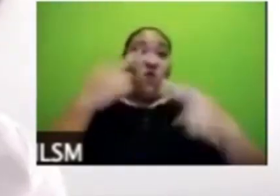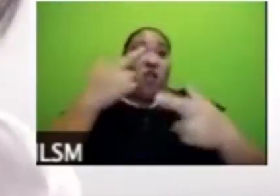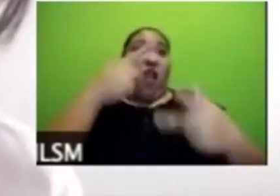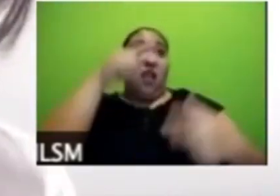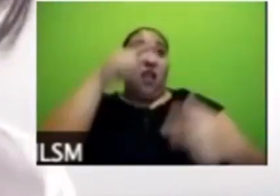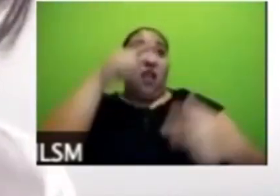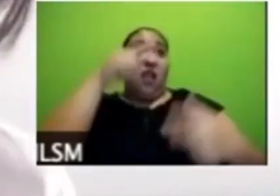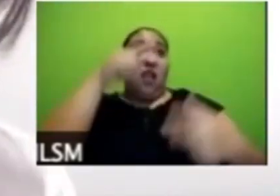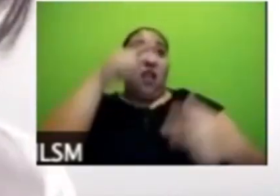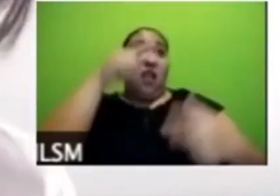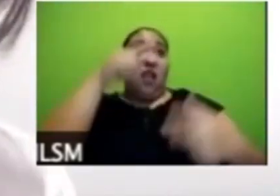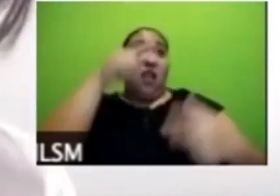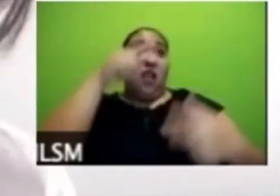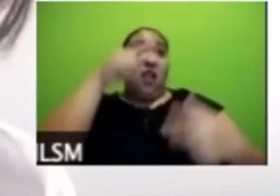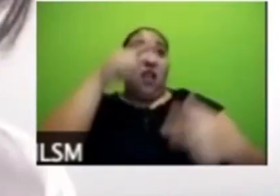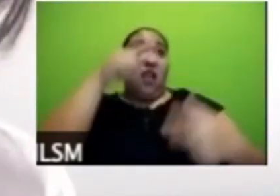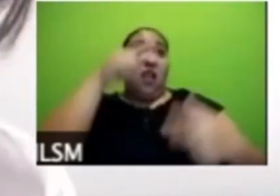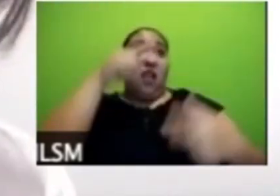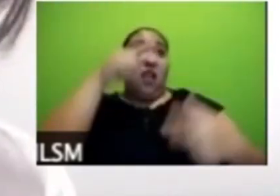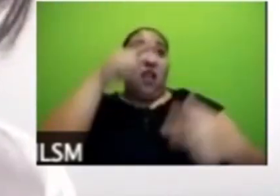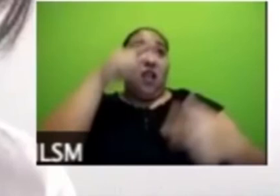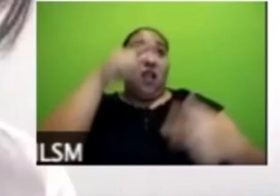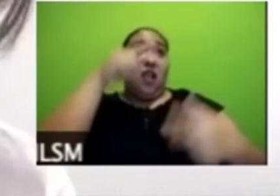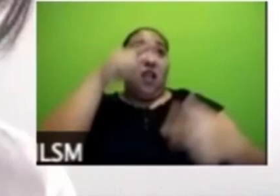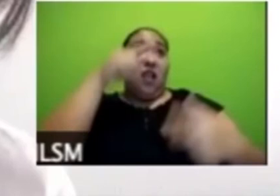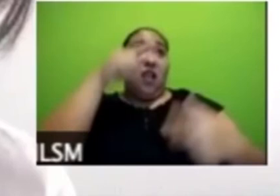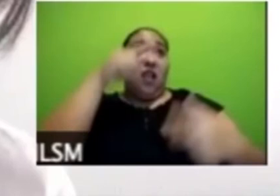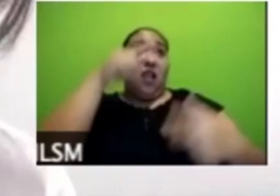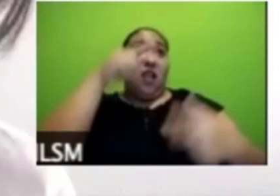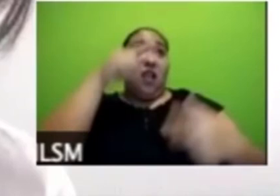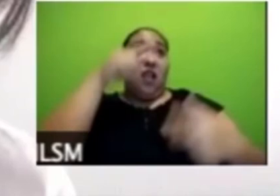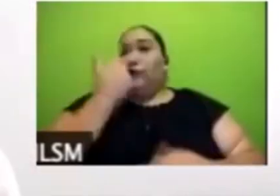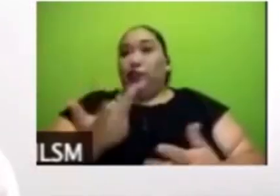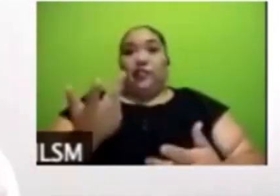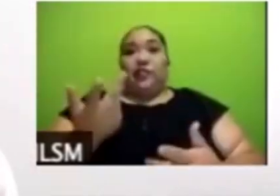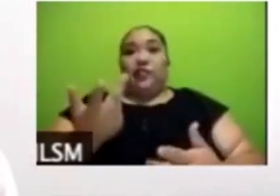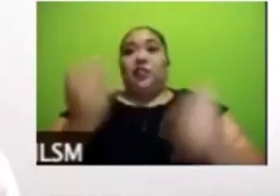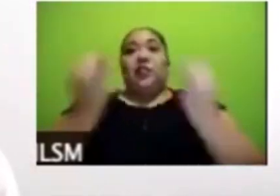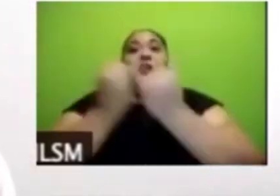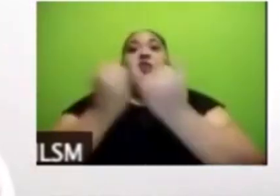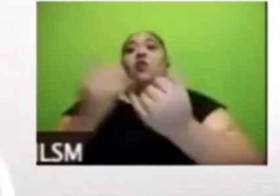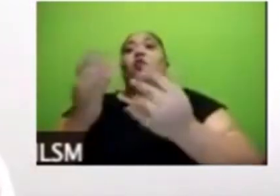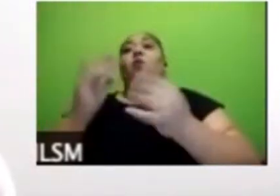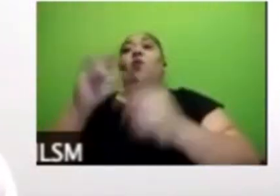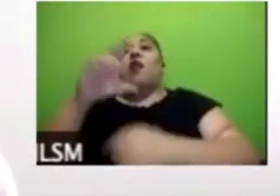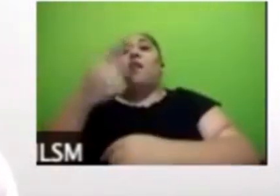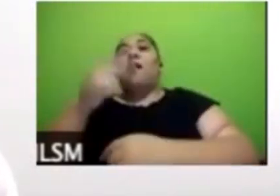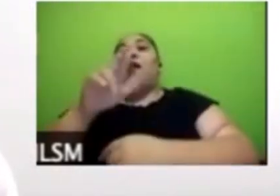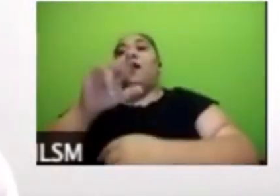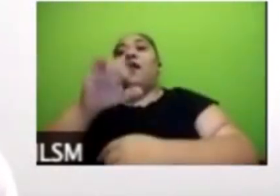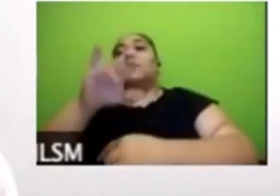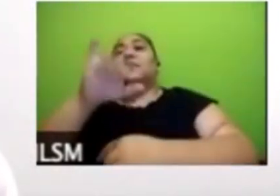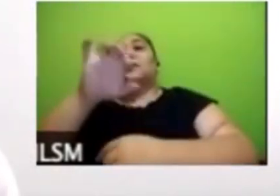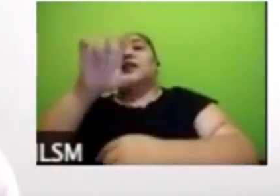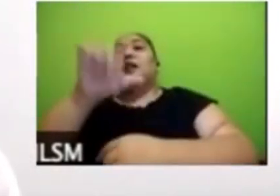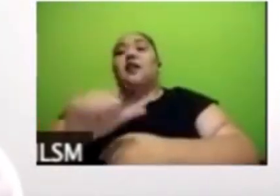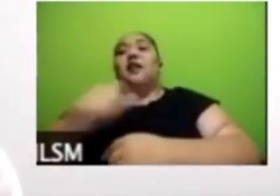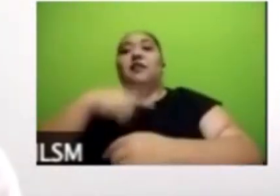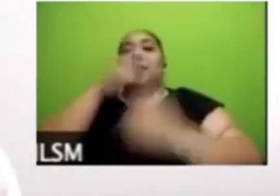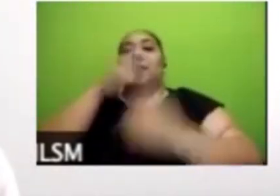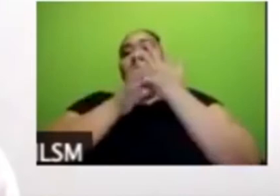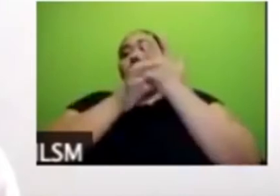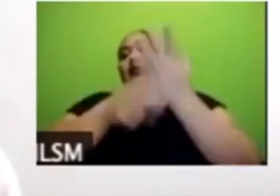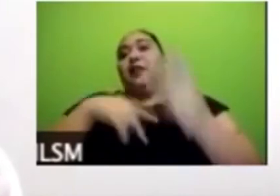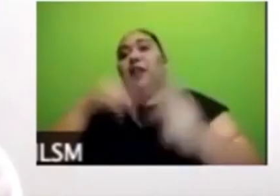y también como obviamente ya lo detectaba Graciela se detecta un gran daño real en el bolsillo desde